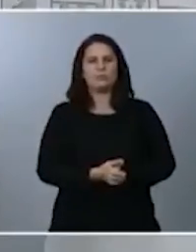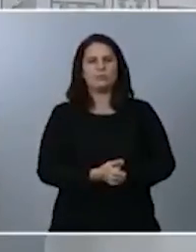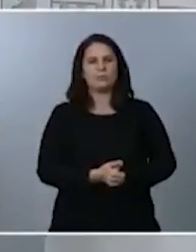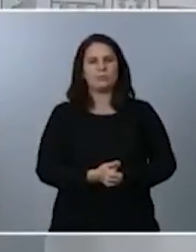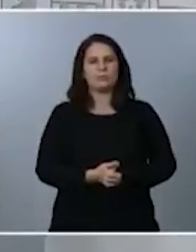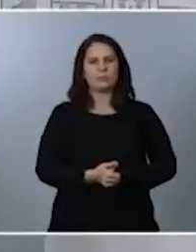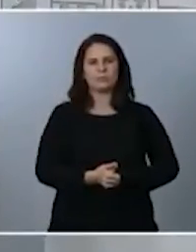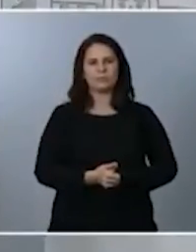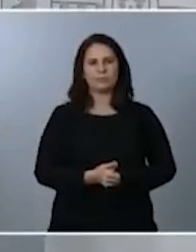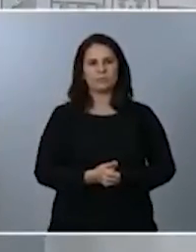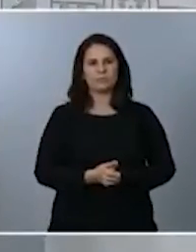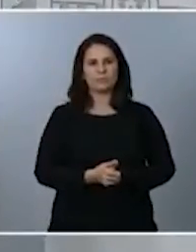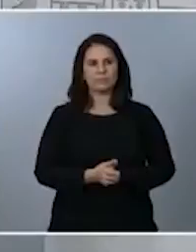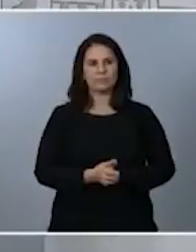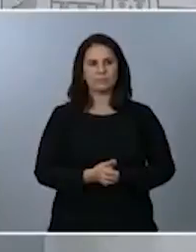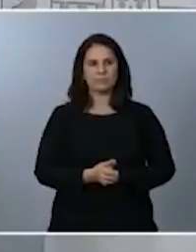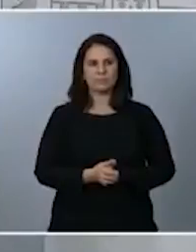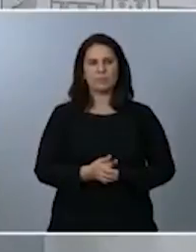Belén Carreño de Reuters.